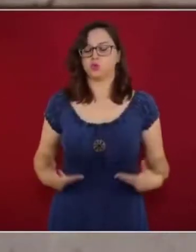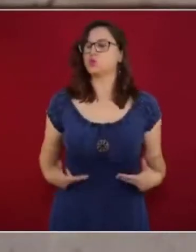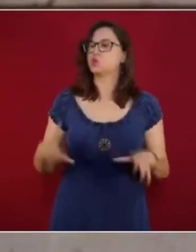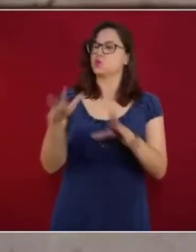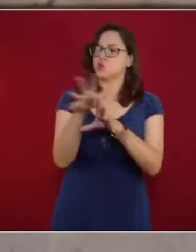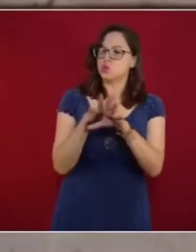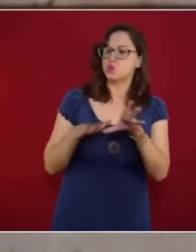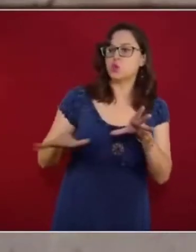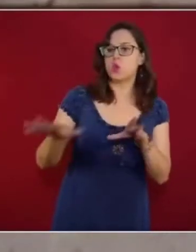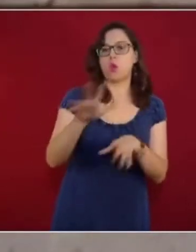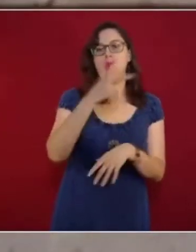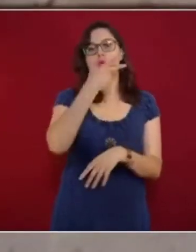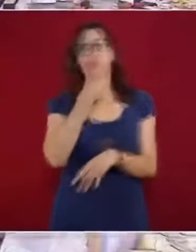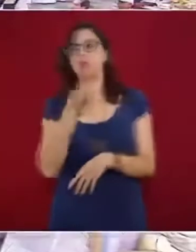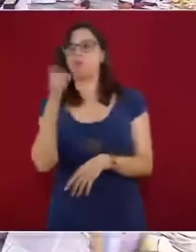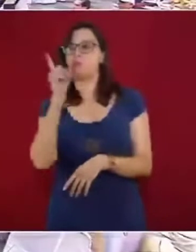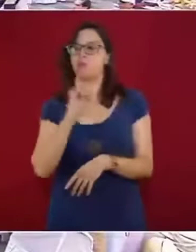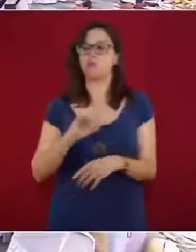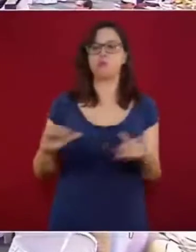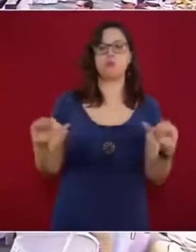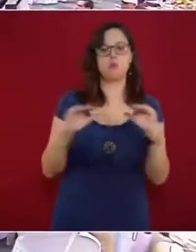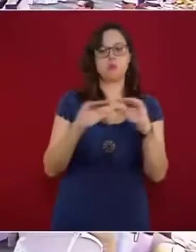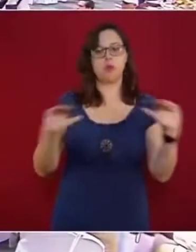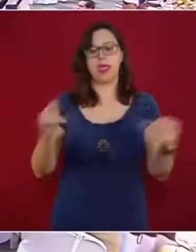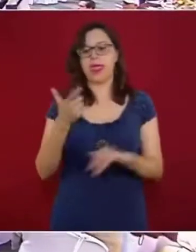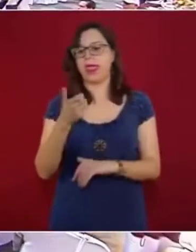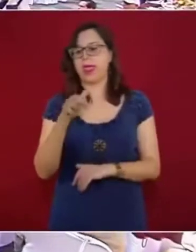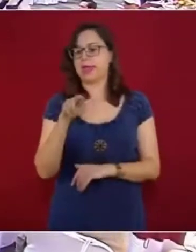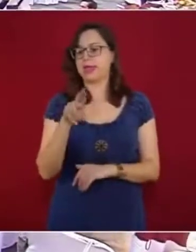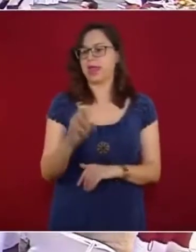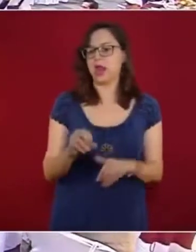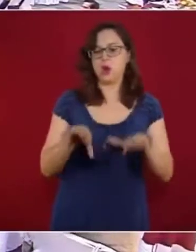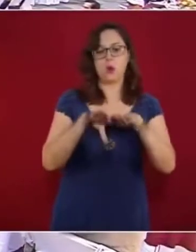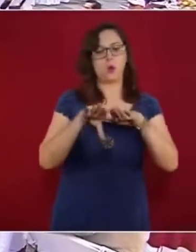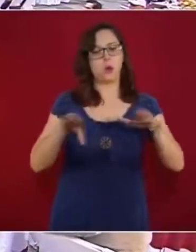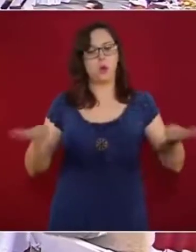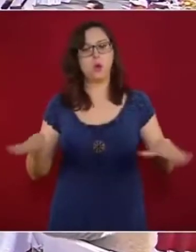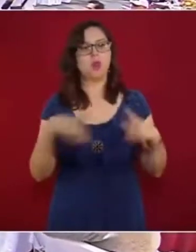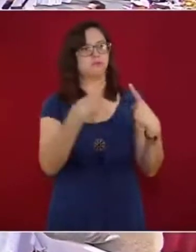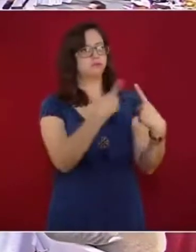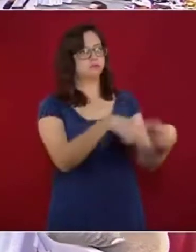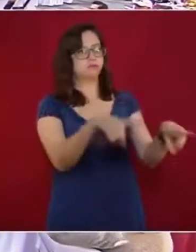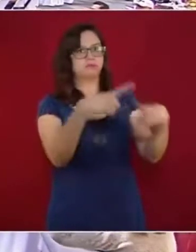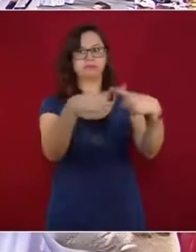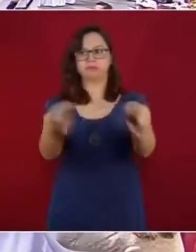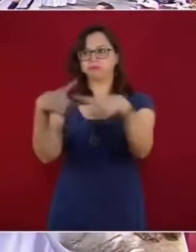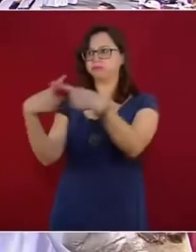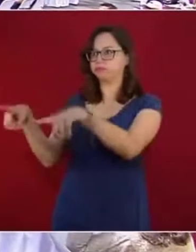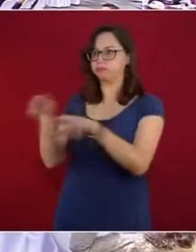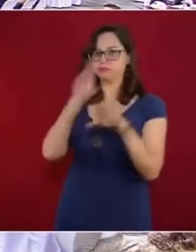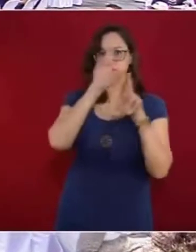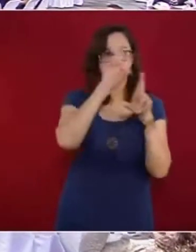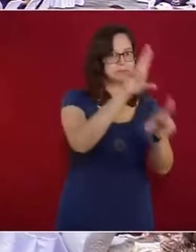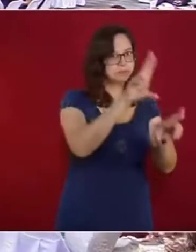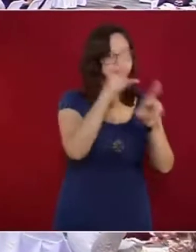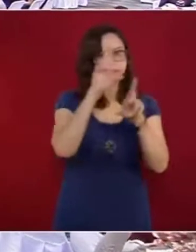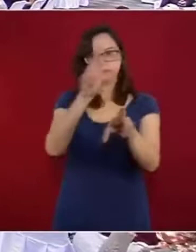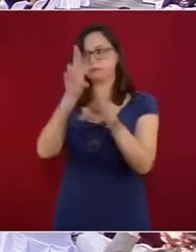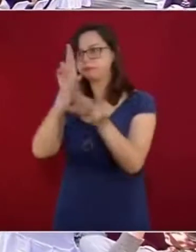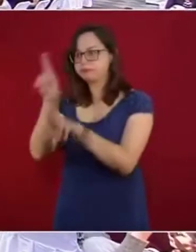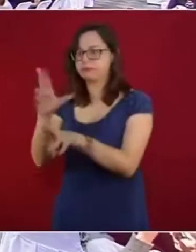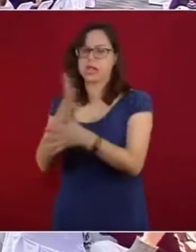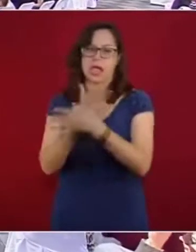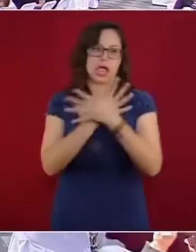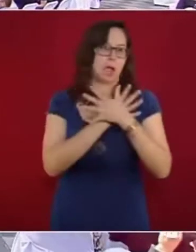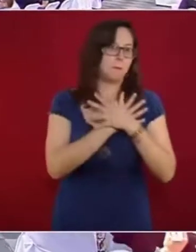la perspectiva de género, la fraternidad, el respeto a la diversidad, la equidad entre hombres y mujeres, el amor a nuestro